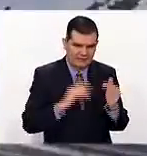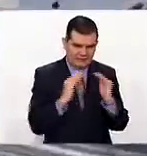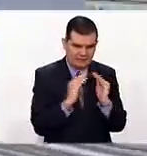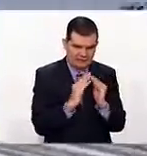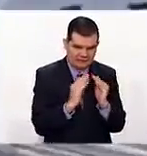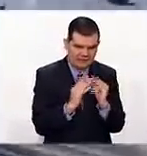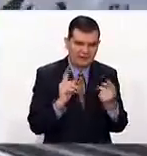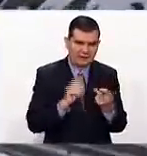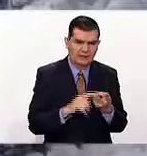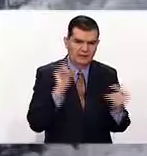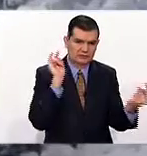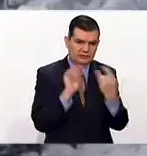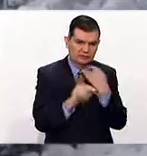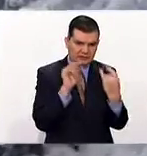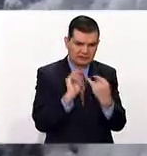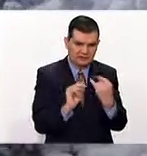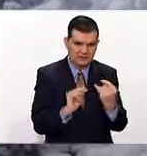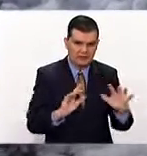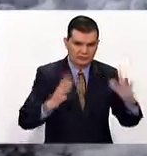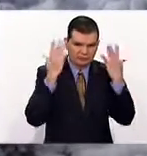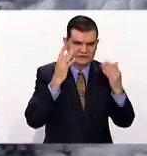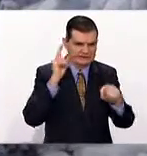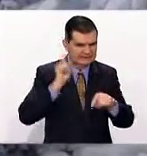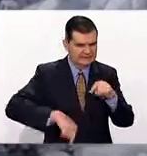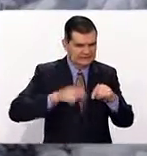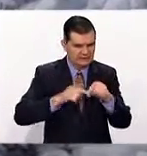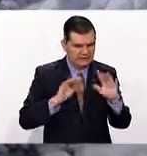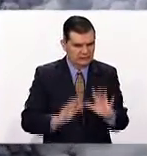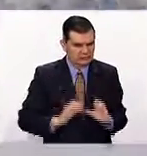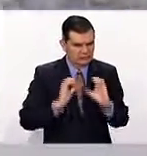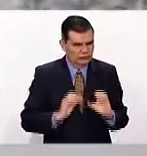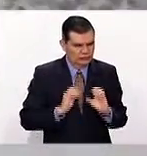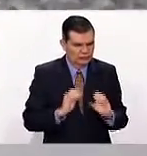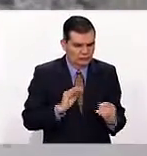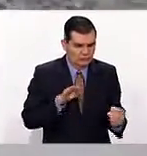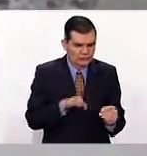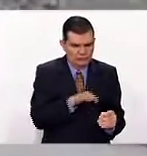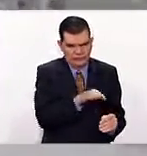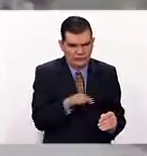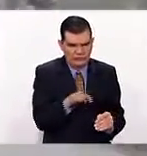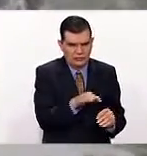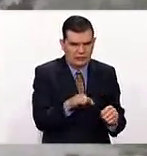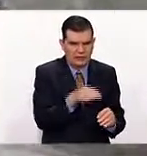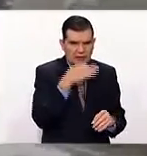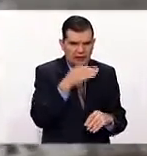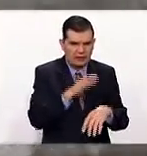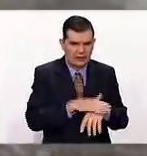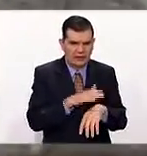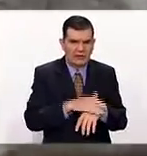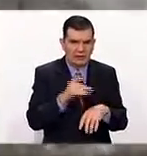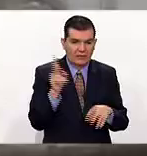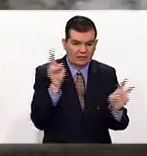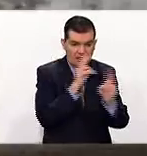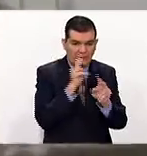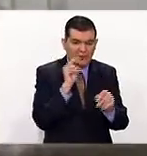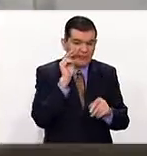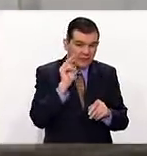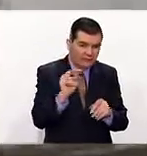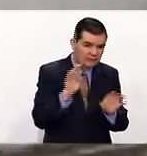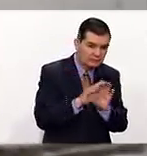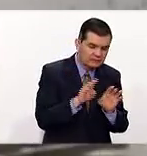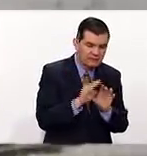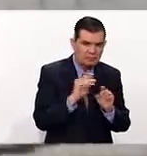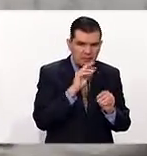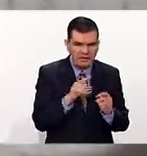El tema de las carreteras, bajar las velocidades y ser muy prudente. Si las condiciones de visibilidad son escasas, es